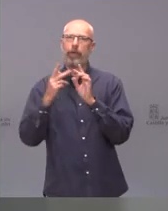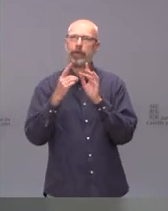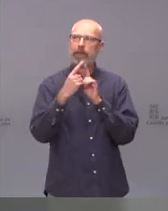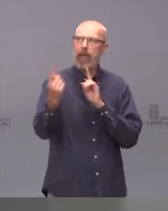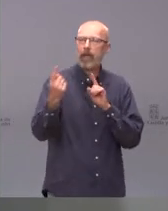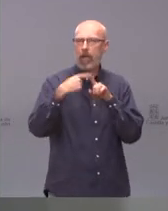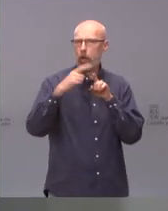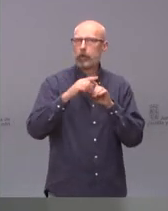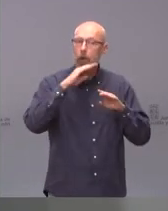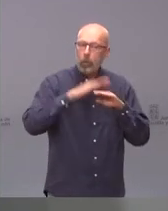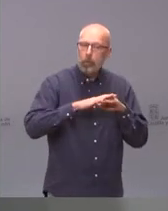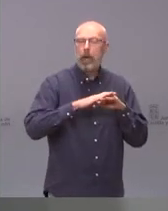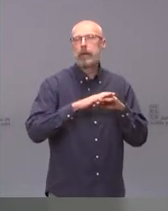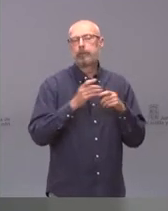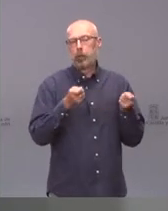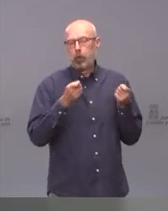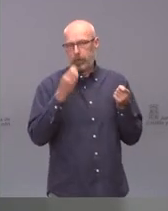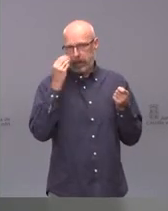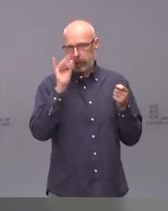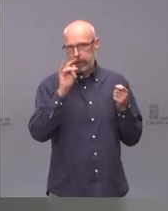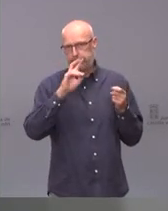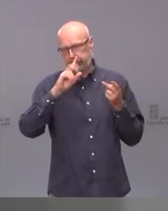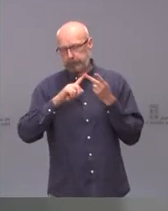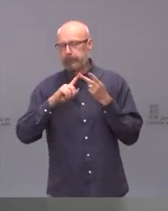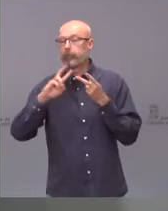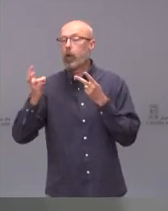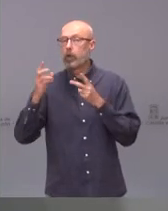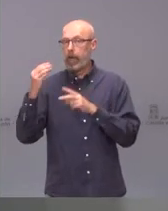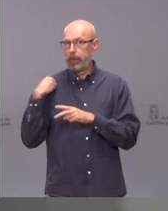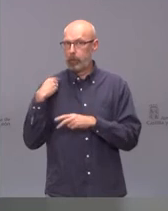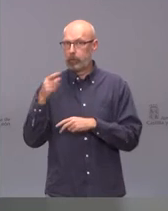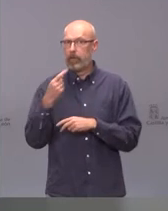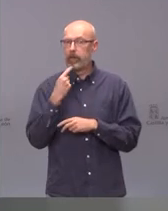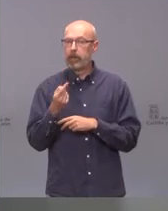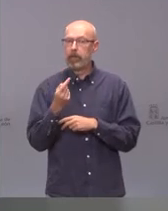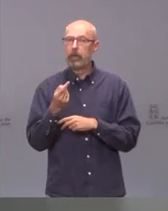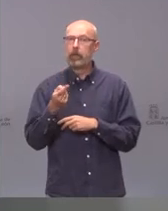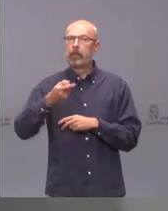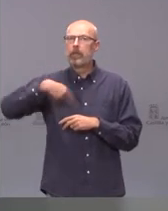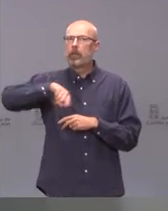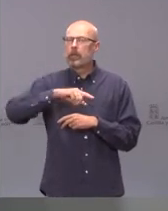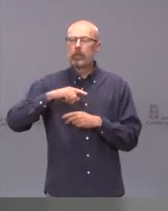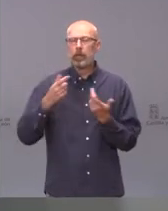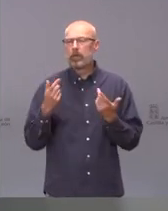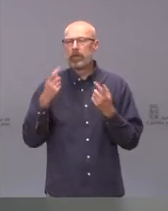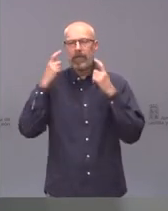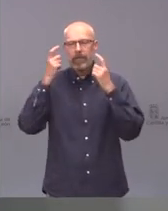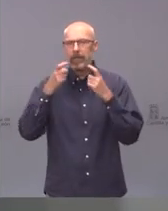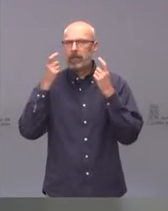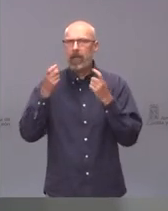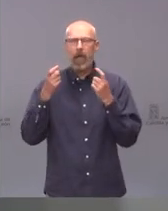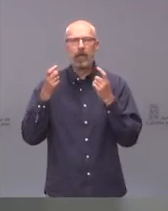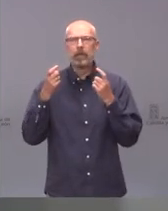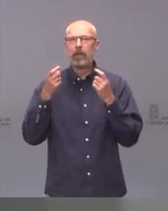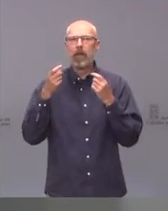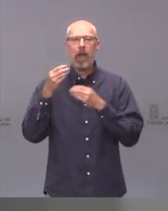Con respecto a la otra pregunta, sí quería decirle, haremos la menor cantidad de consideraciones posibles para generar la menor cantidad